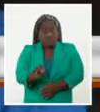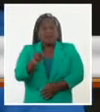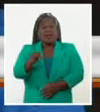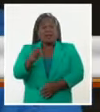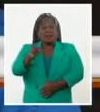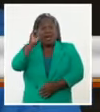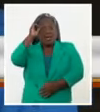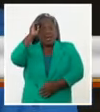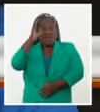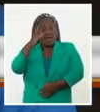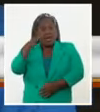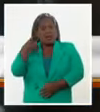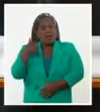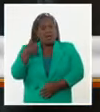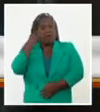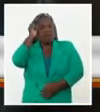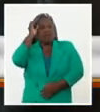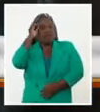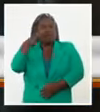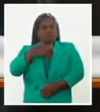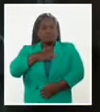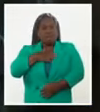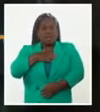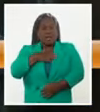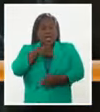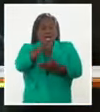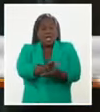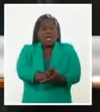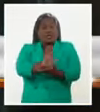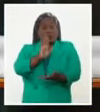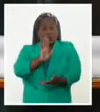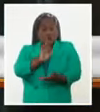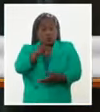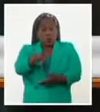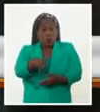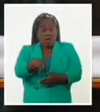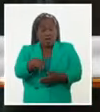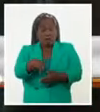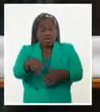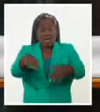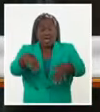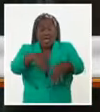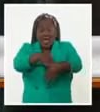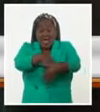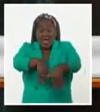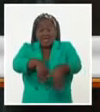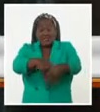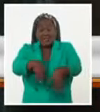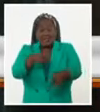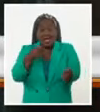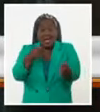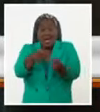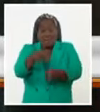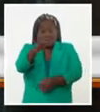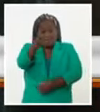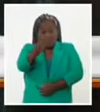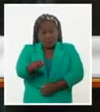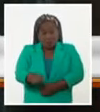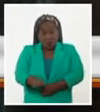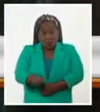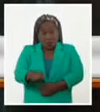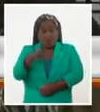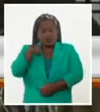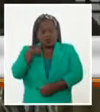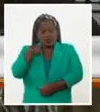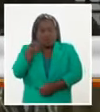que motivó la creación. Como era una escultura que iba a estar en la acera, iba a estar más cercana a la gente, entonces nos pareció más feliz